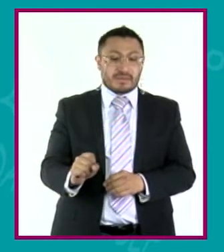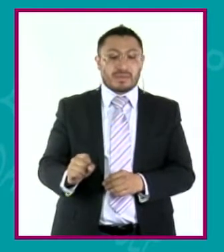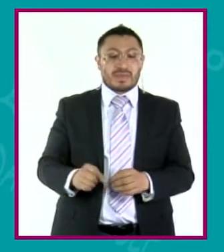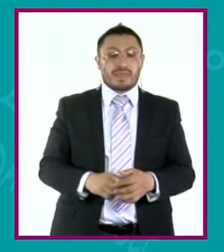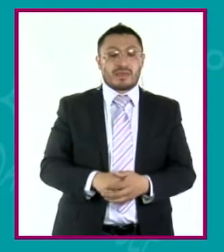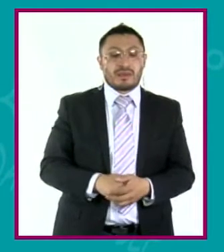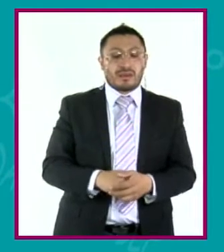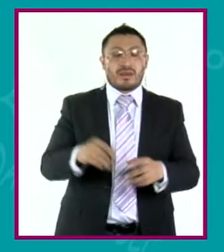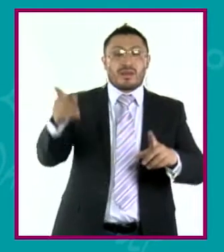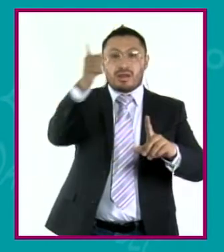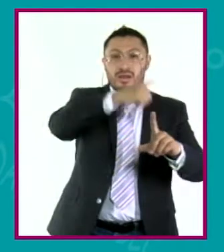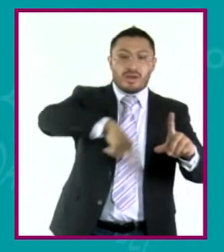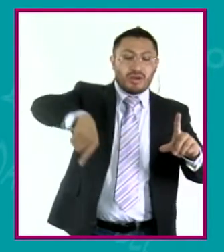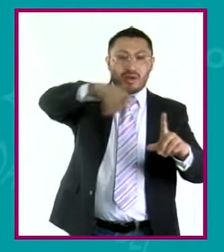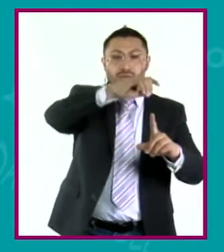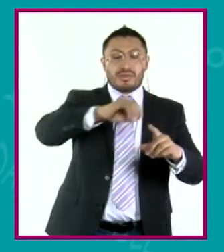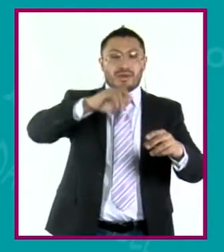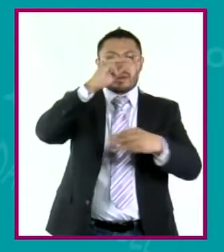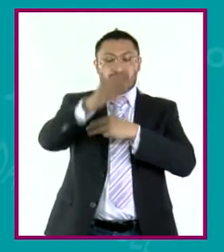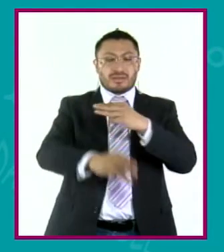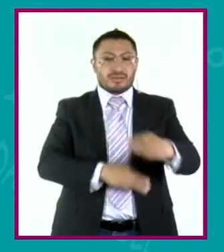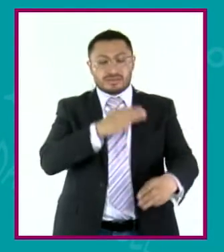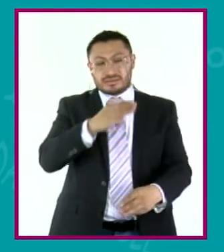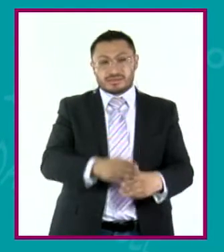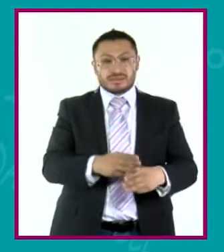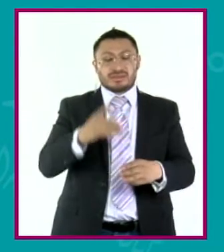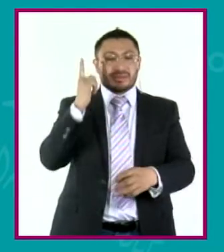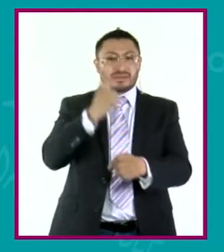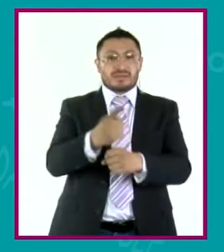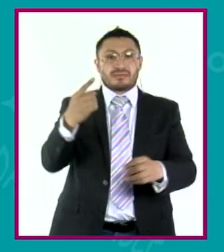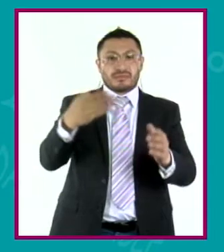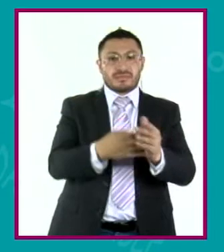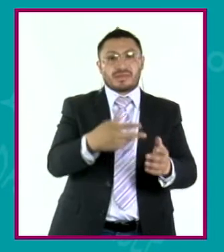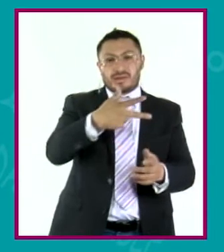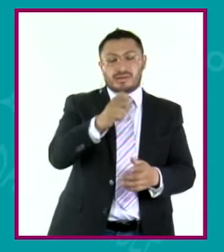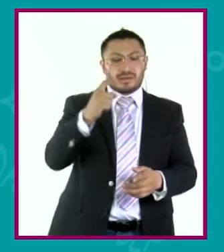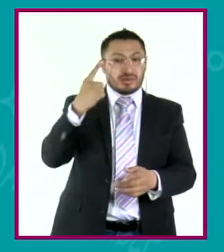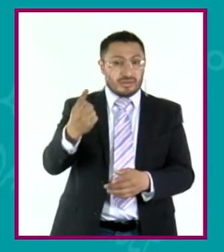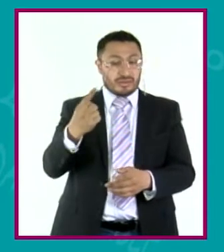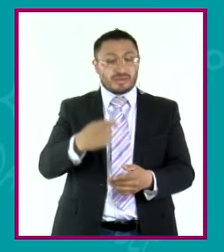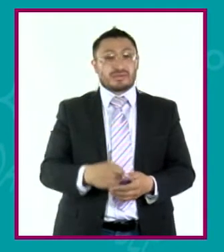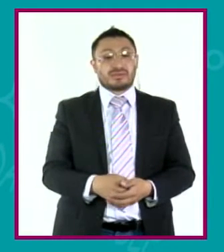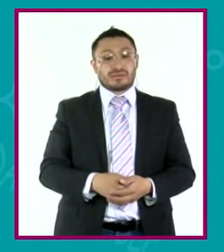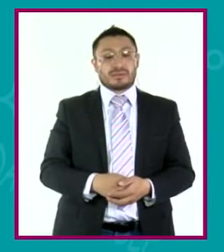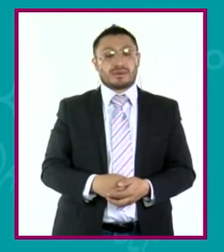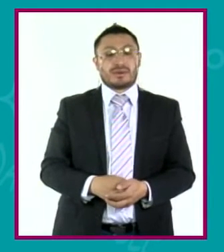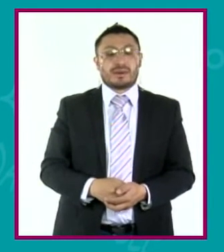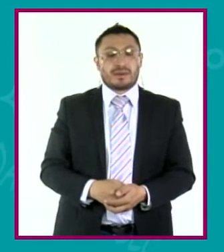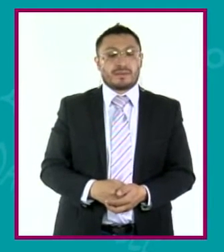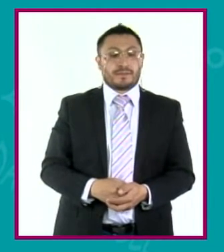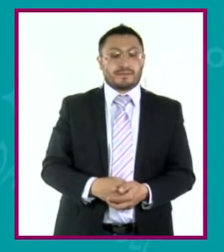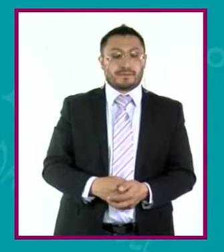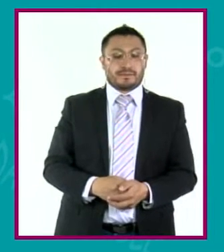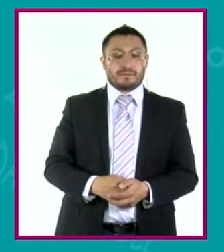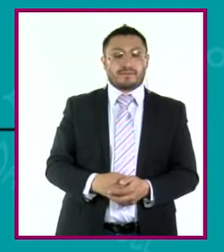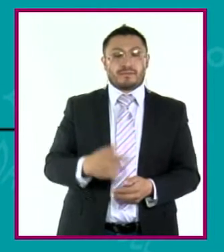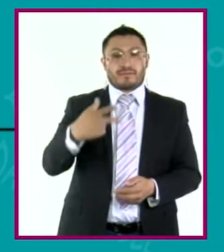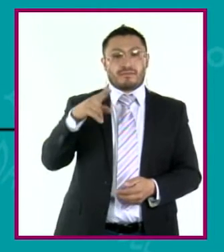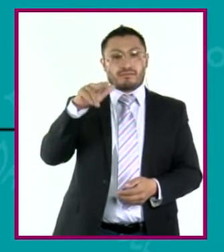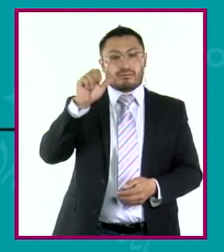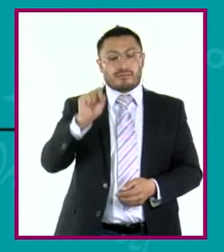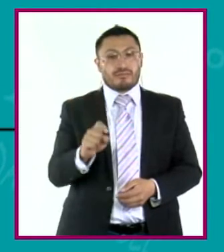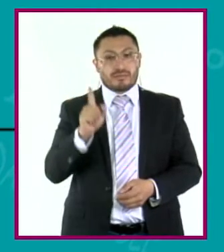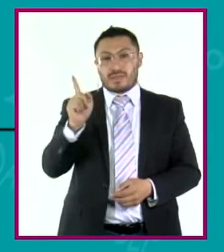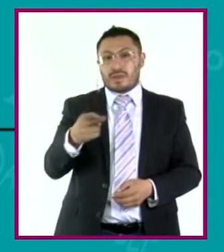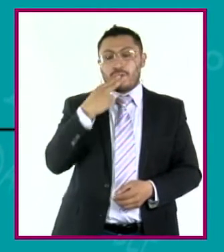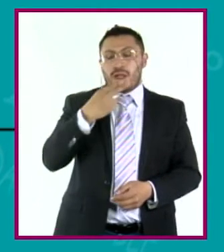de Ceres, un planeta enano descubierto en 1801 por Giuseppe Piazzi. Para ello, Gauss utilizó un